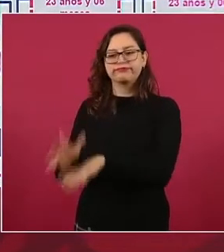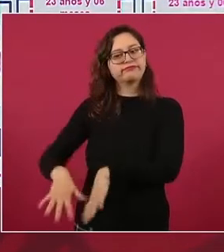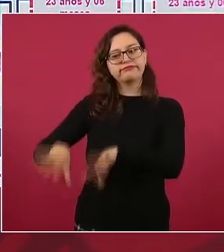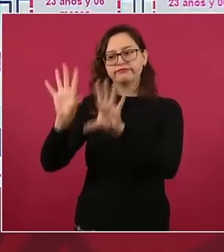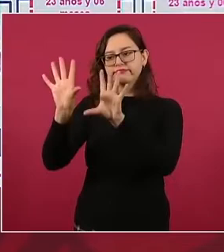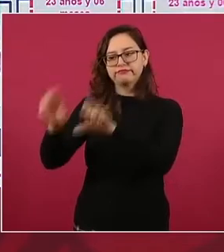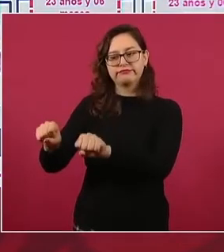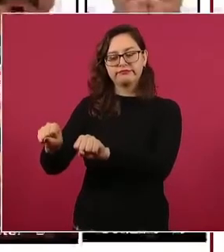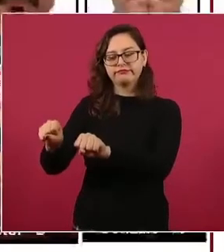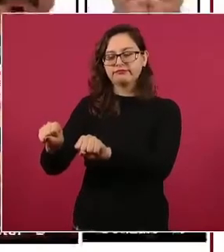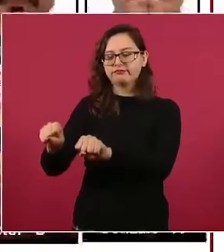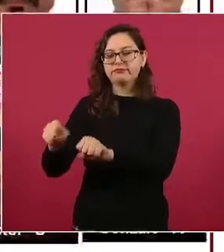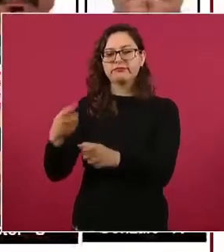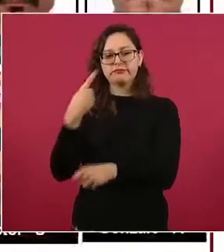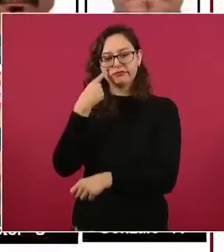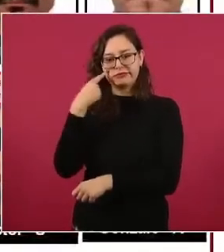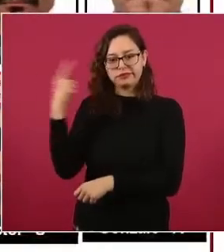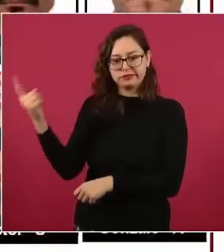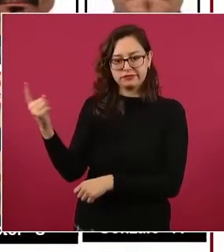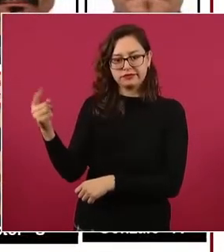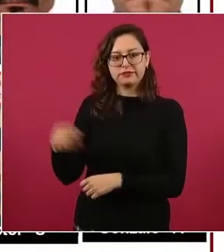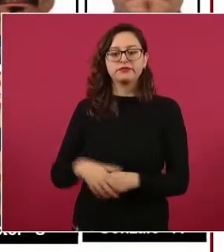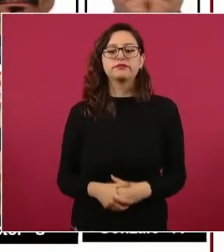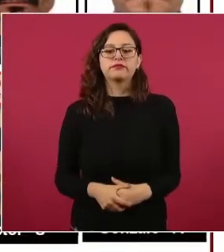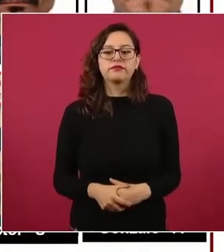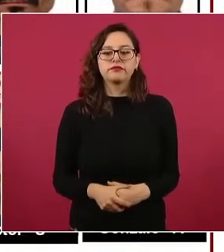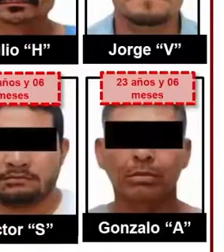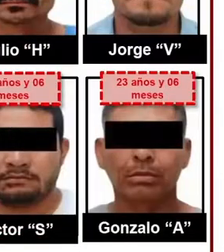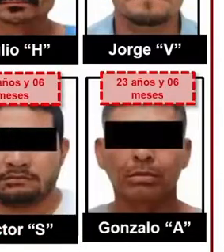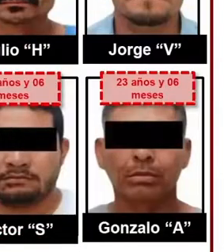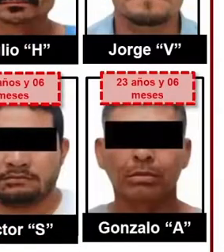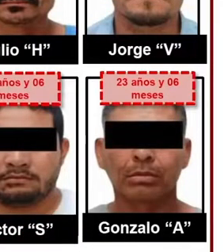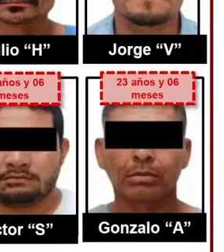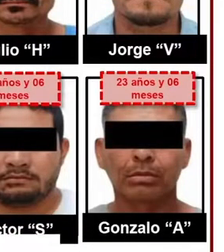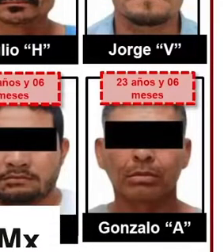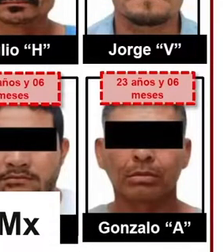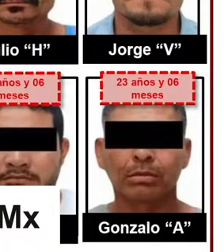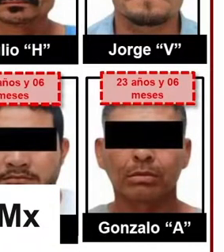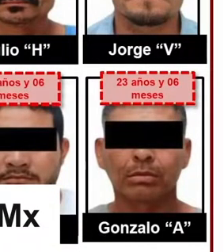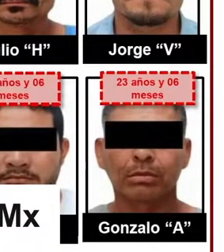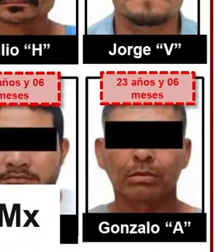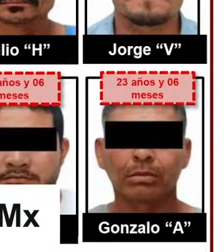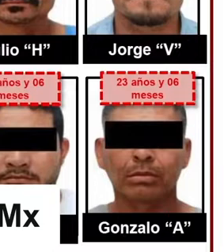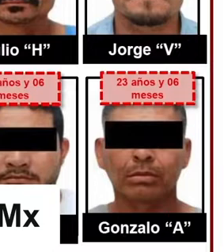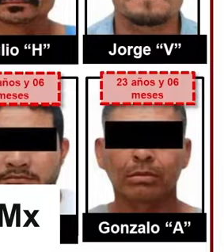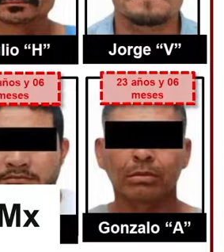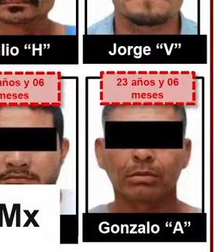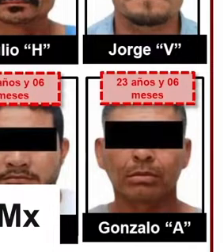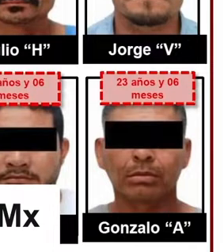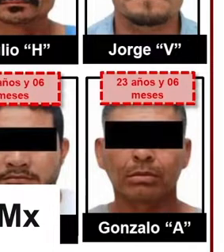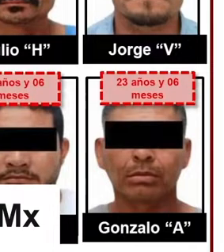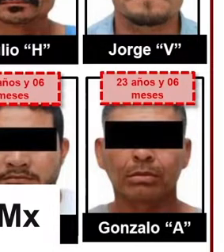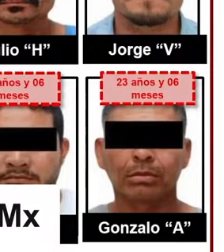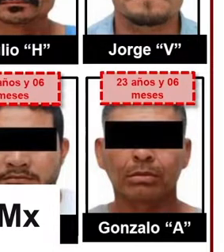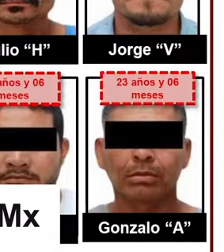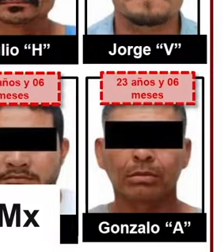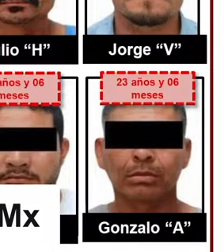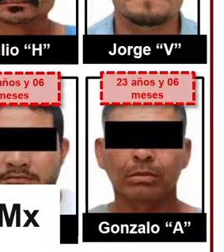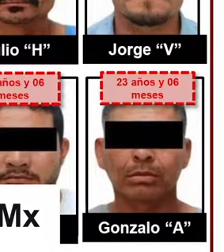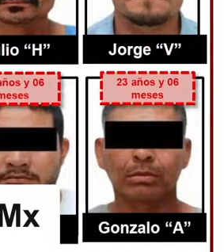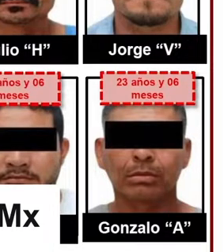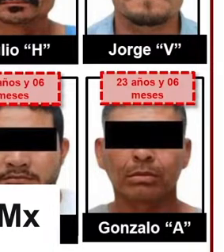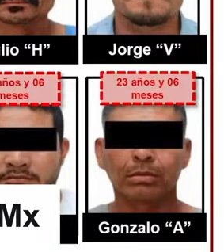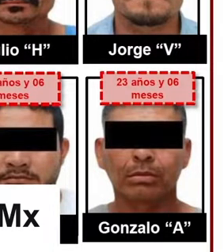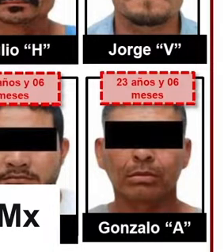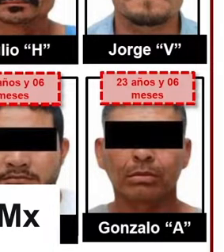sujetos, la Fiscalía General de la República, a través de la Fiscalía Especializada en materia de delincuencia organizada y la de control